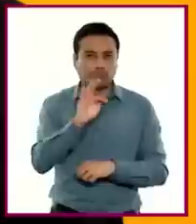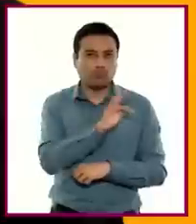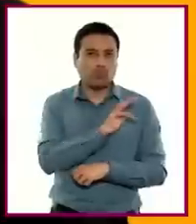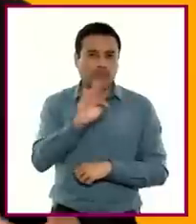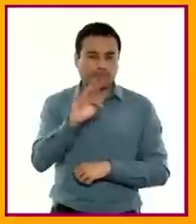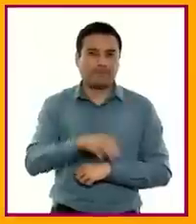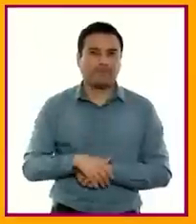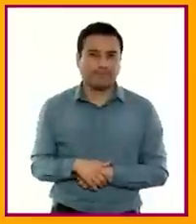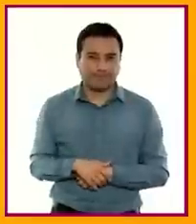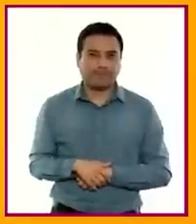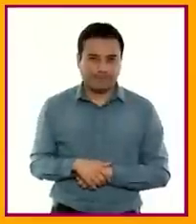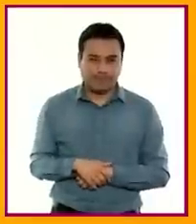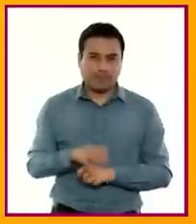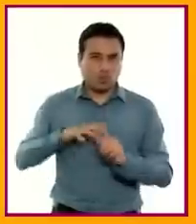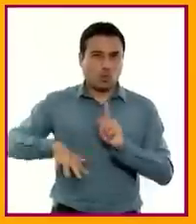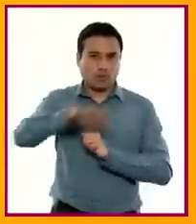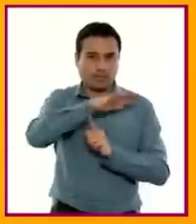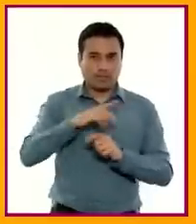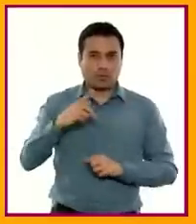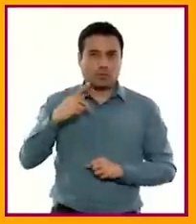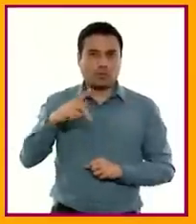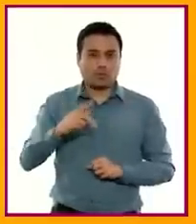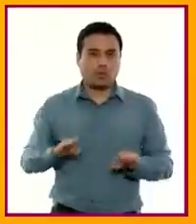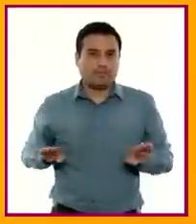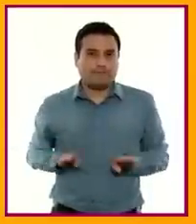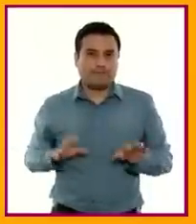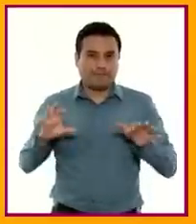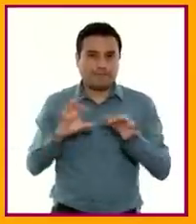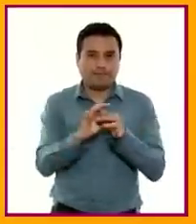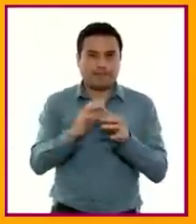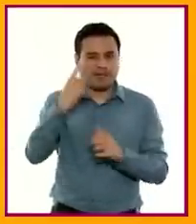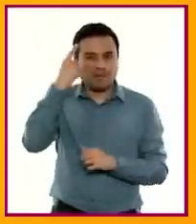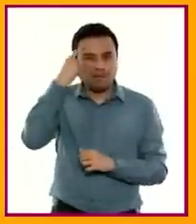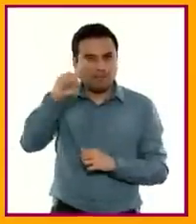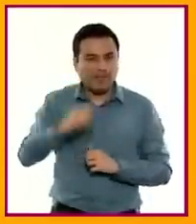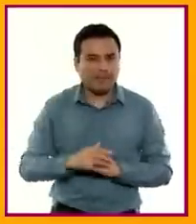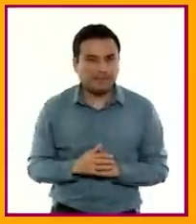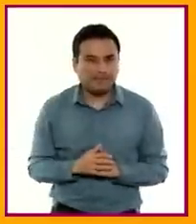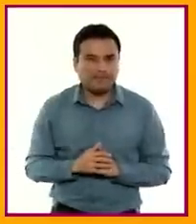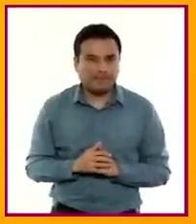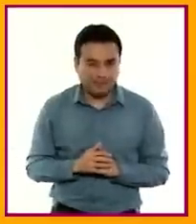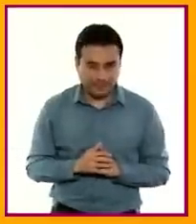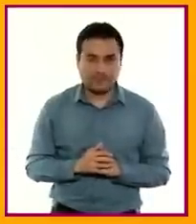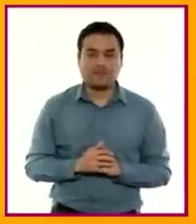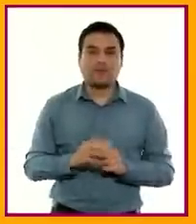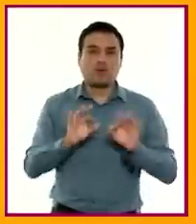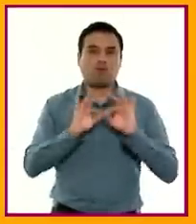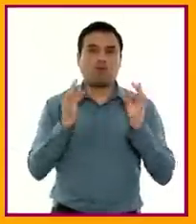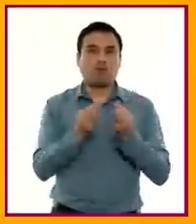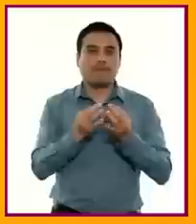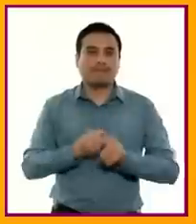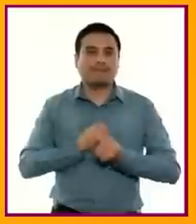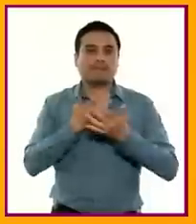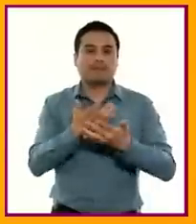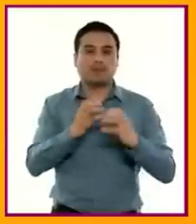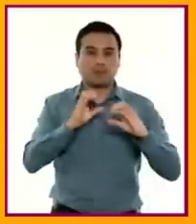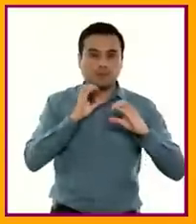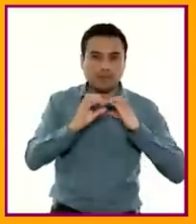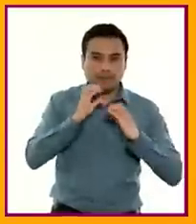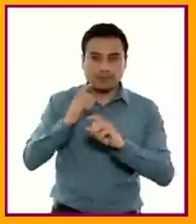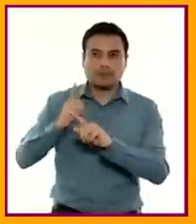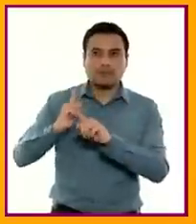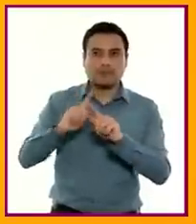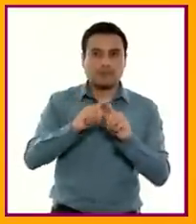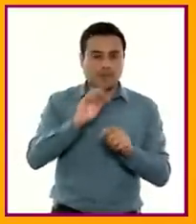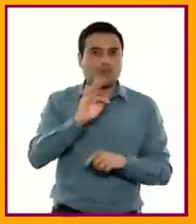los que se desenvuelven para que reconozcan, comprendan y usen la diversidad de formas de expresión y comunicación que les